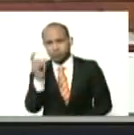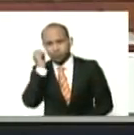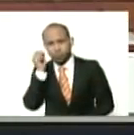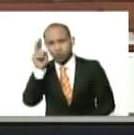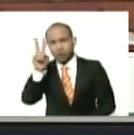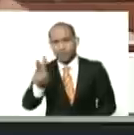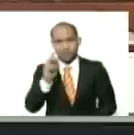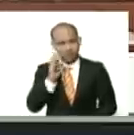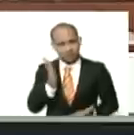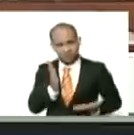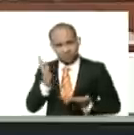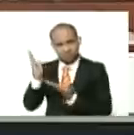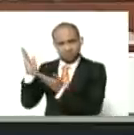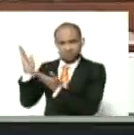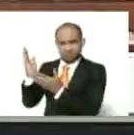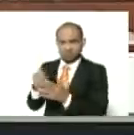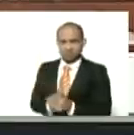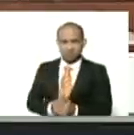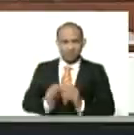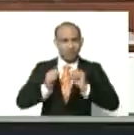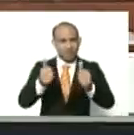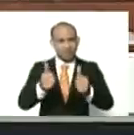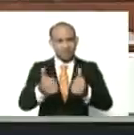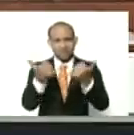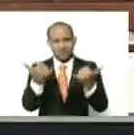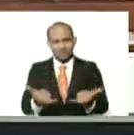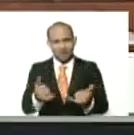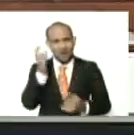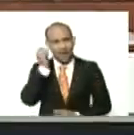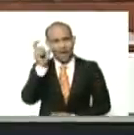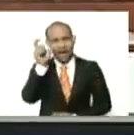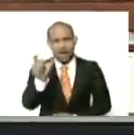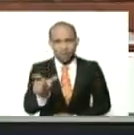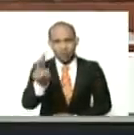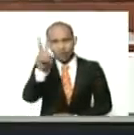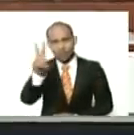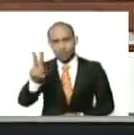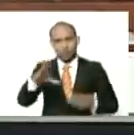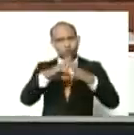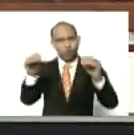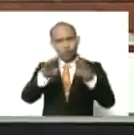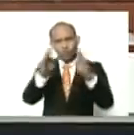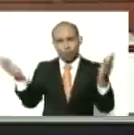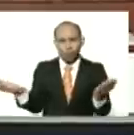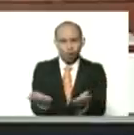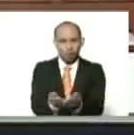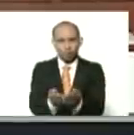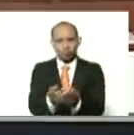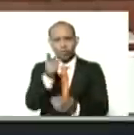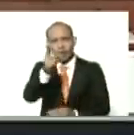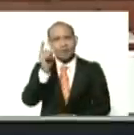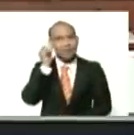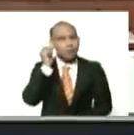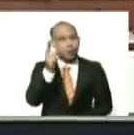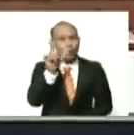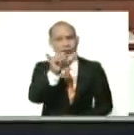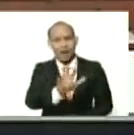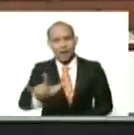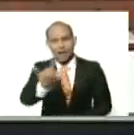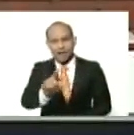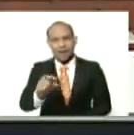procedamos, procedamos, para la mujer venezolana, para la mujer de todas las latitudes, para ti mujer querida,